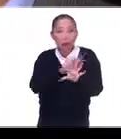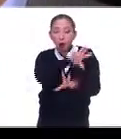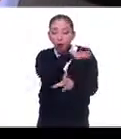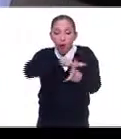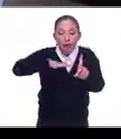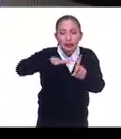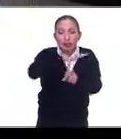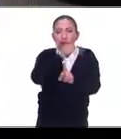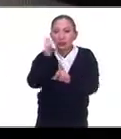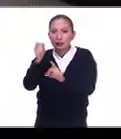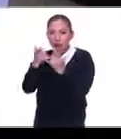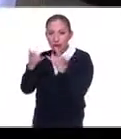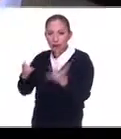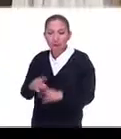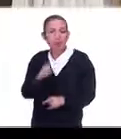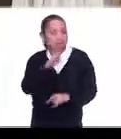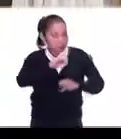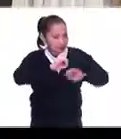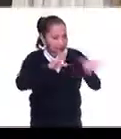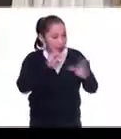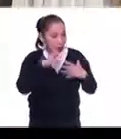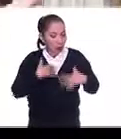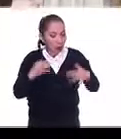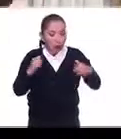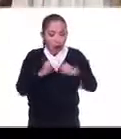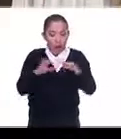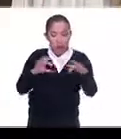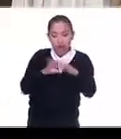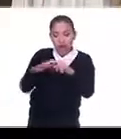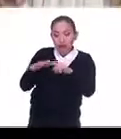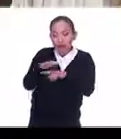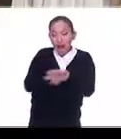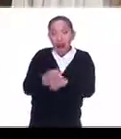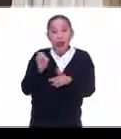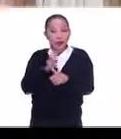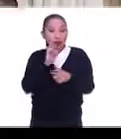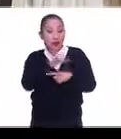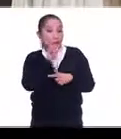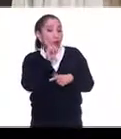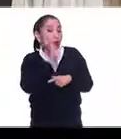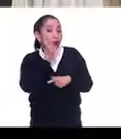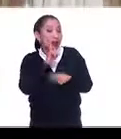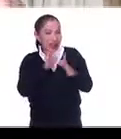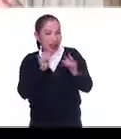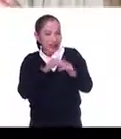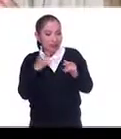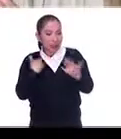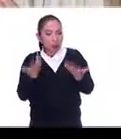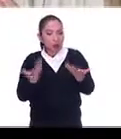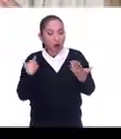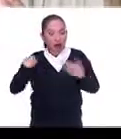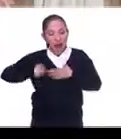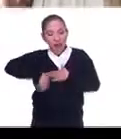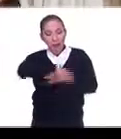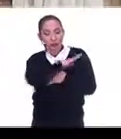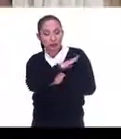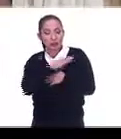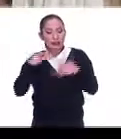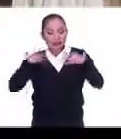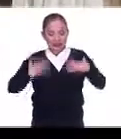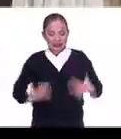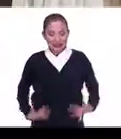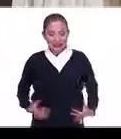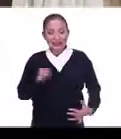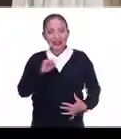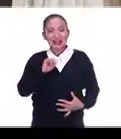contexto un poco. Claro. Monta una exposición del rebozo y el zarape en el